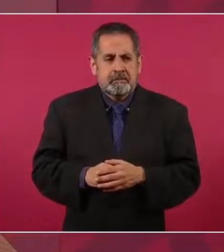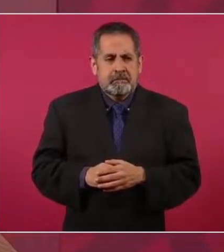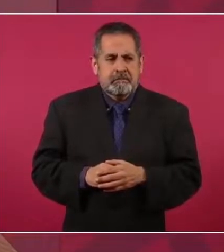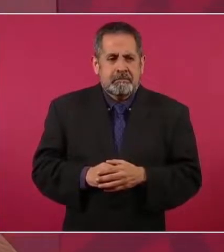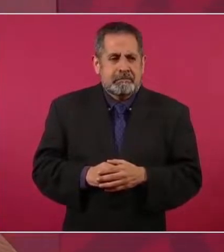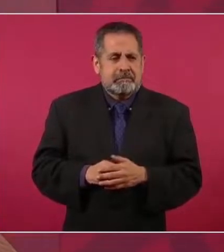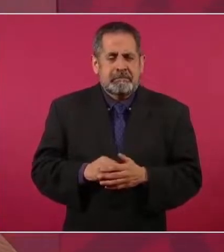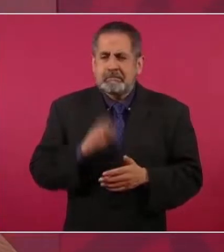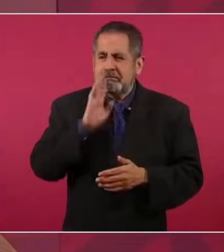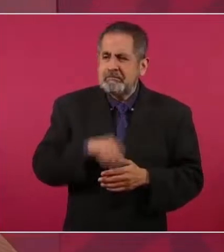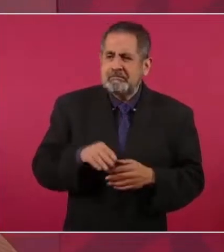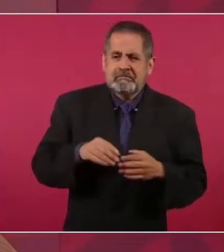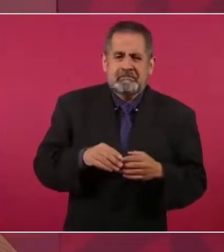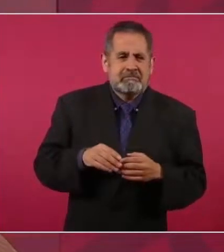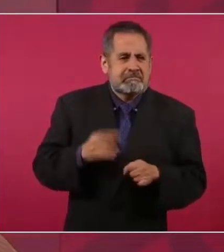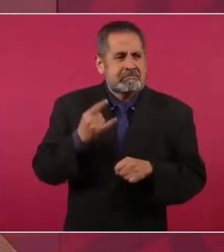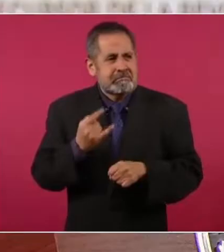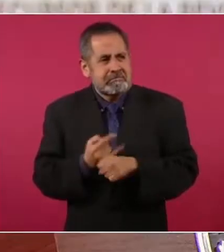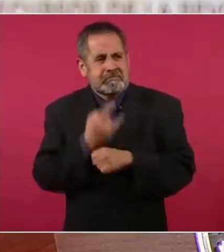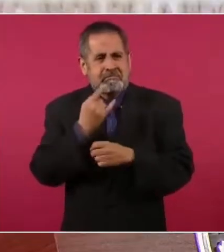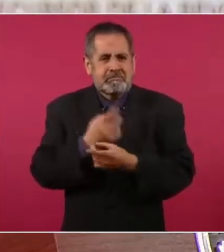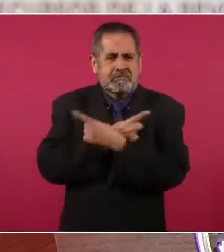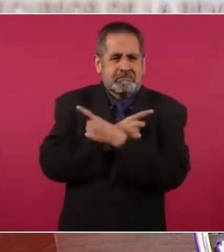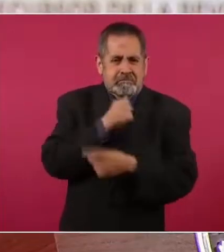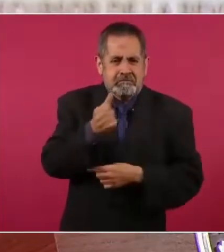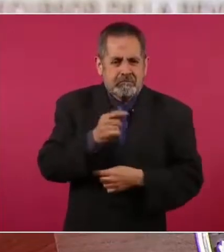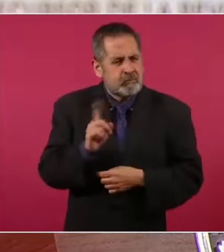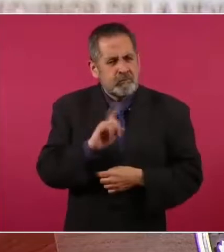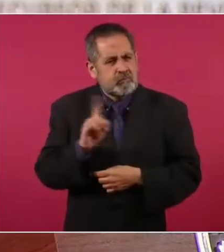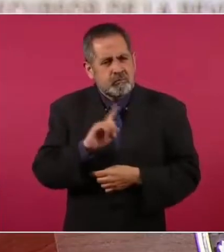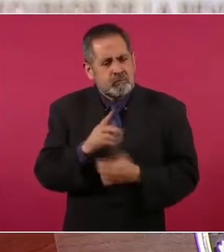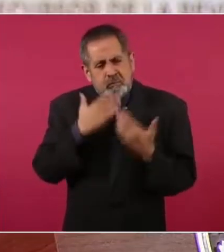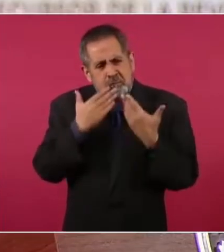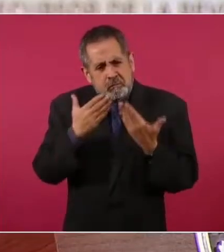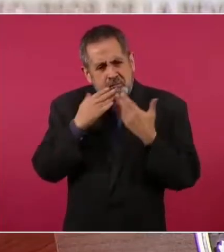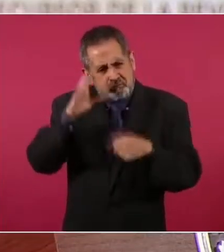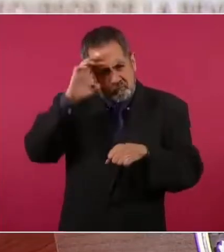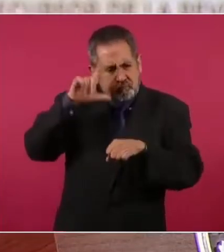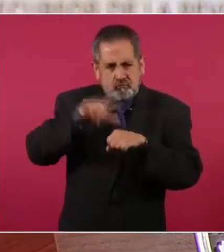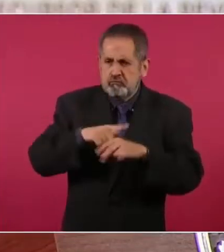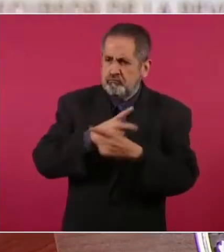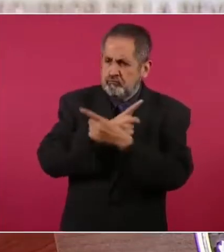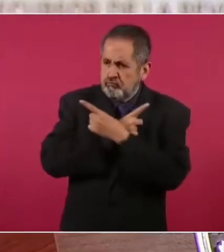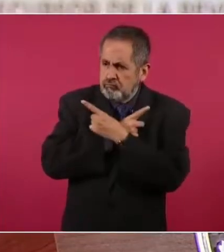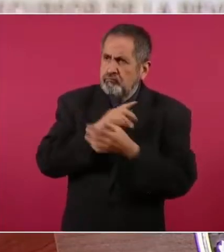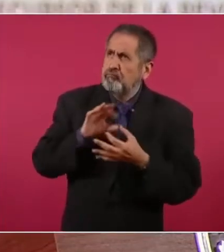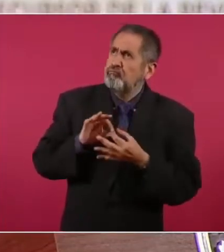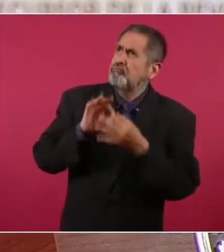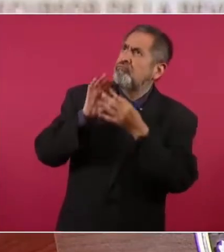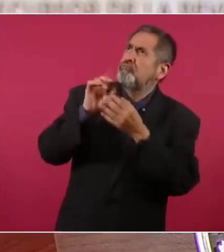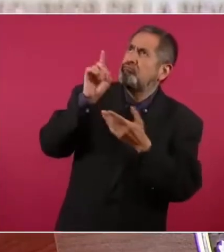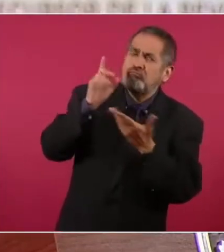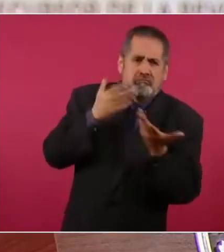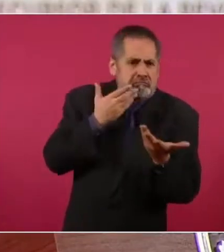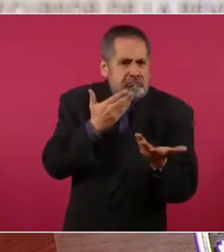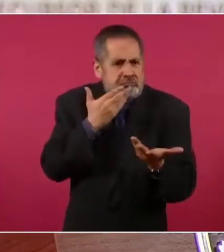culturales, morales, espirituales.